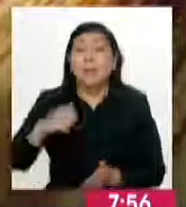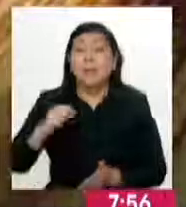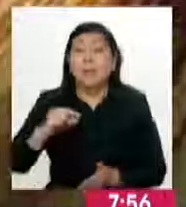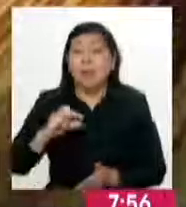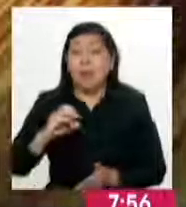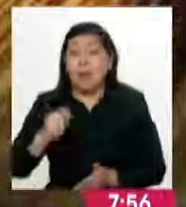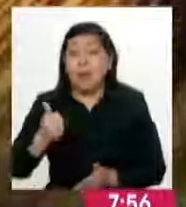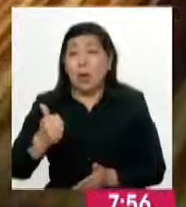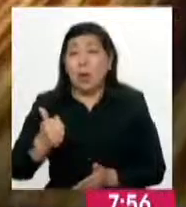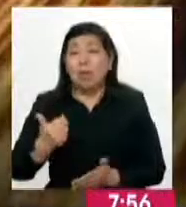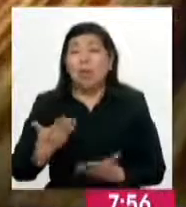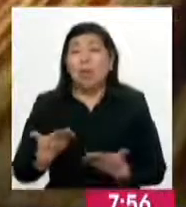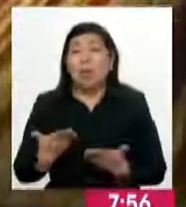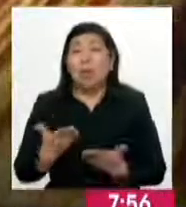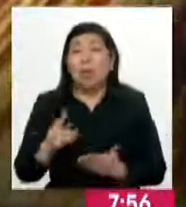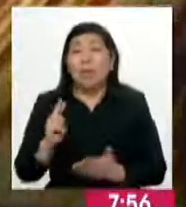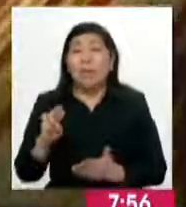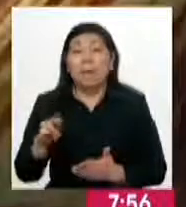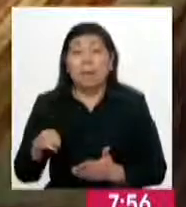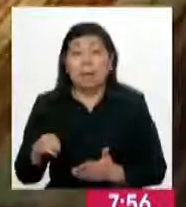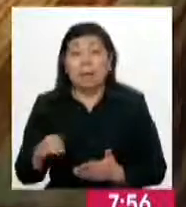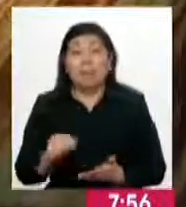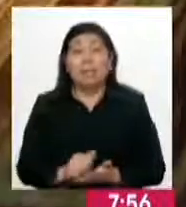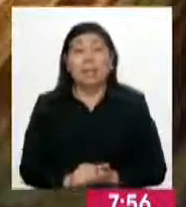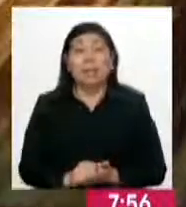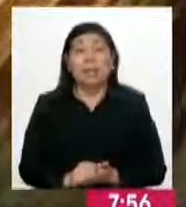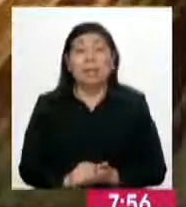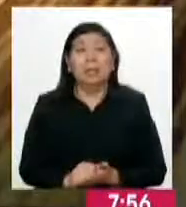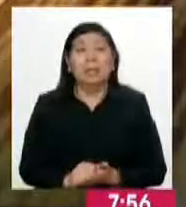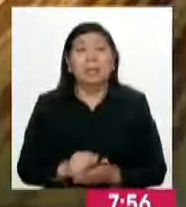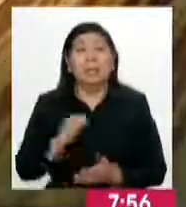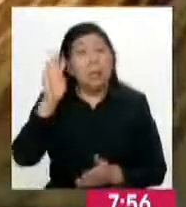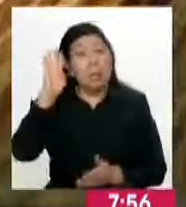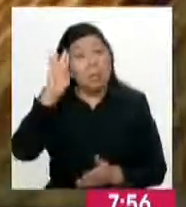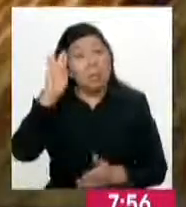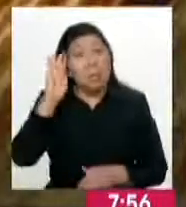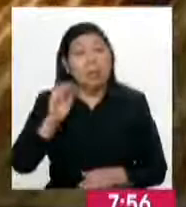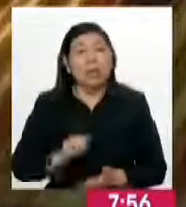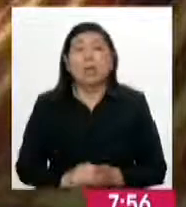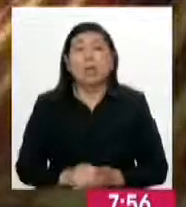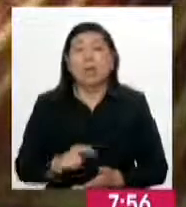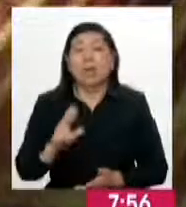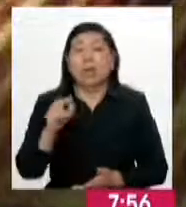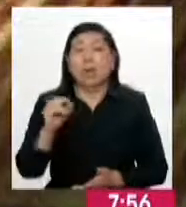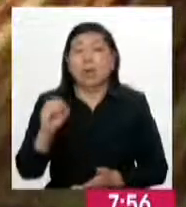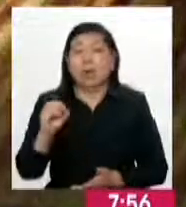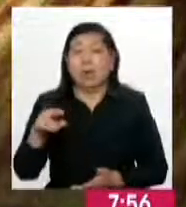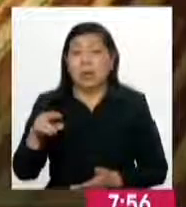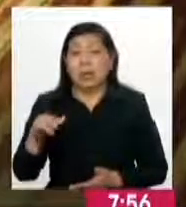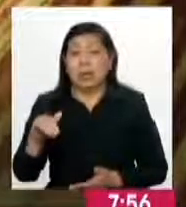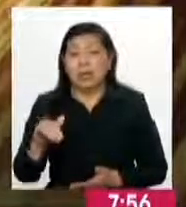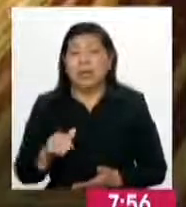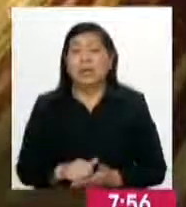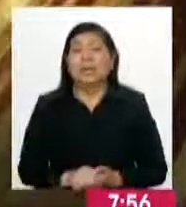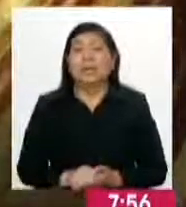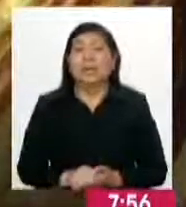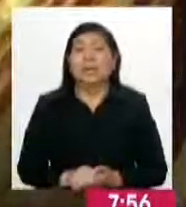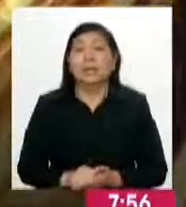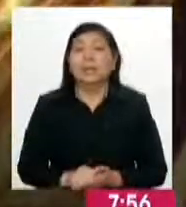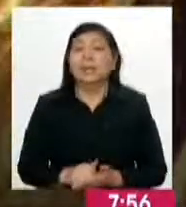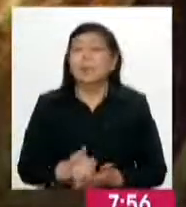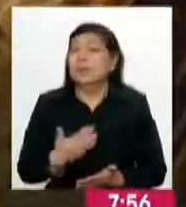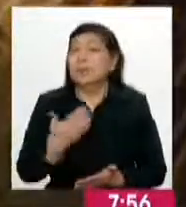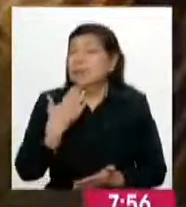a tipo Junín en el Braem, víctima es el suboficial Ronnie Cuyubamba Torres. No se